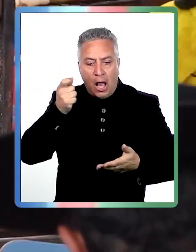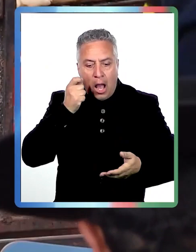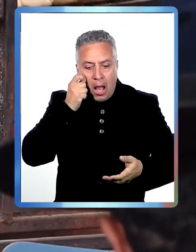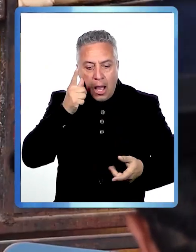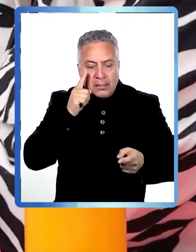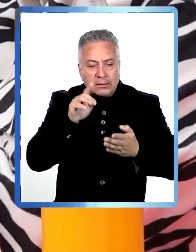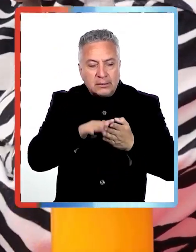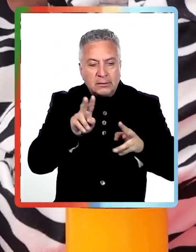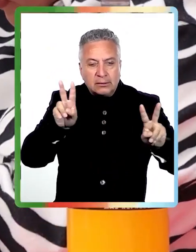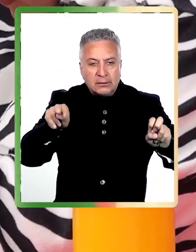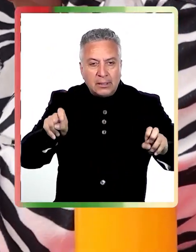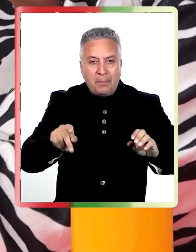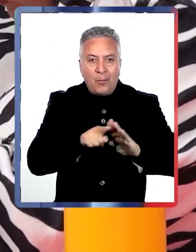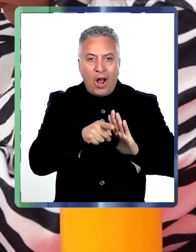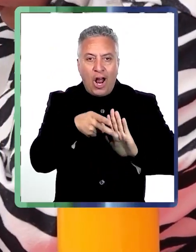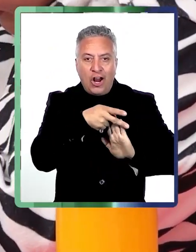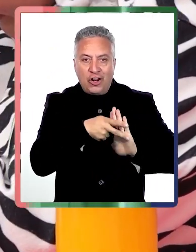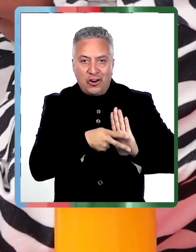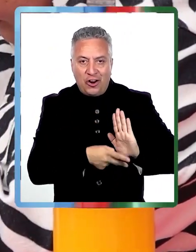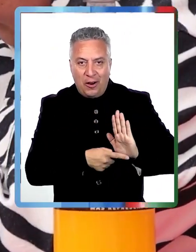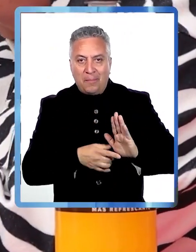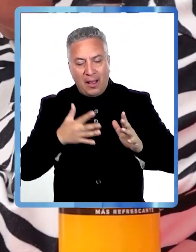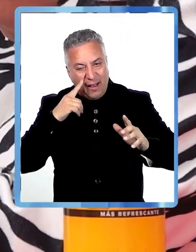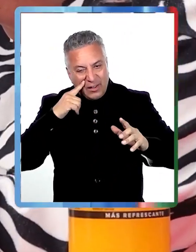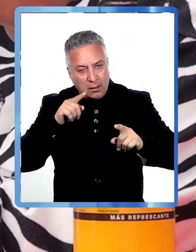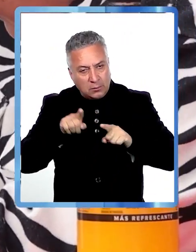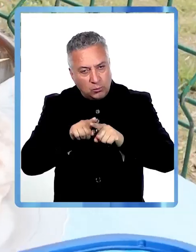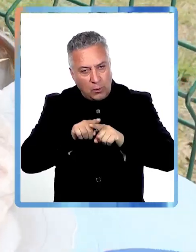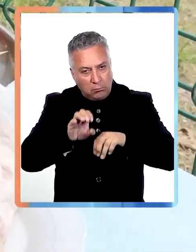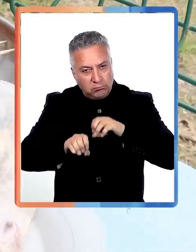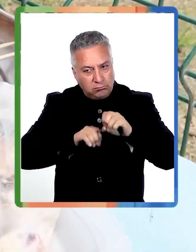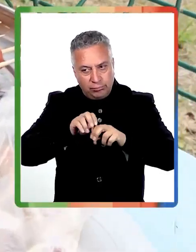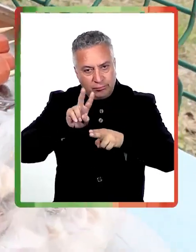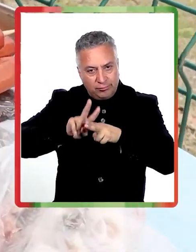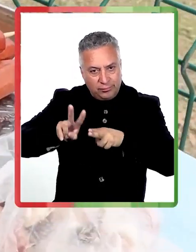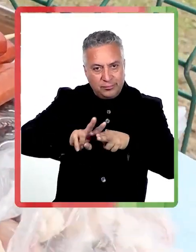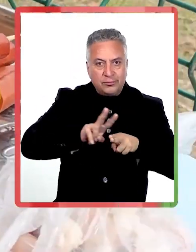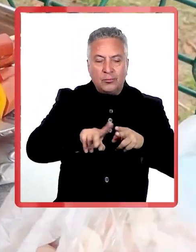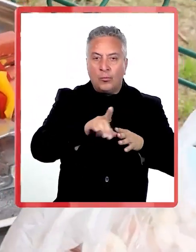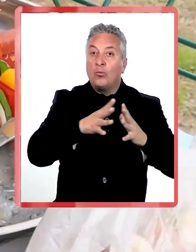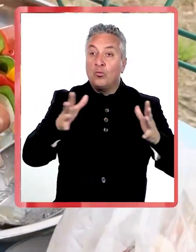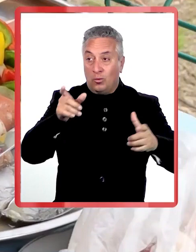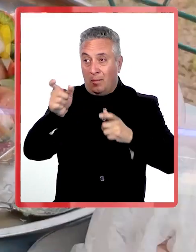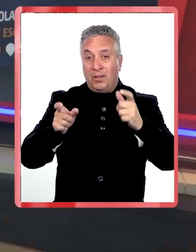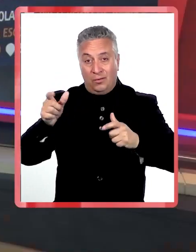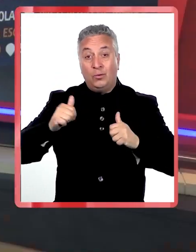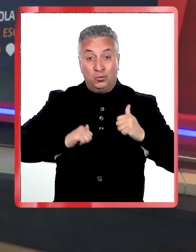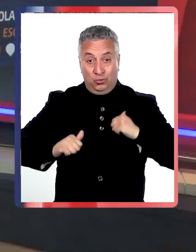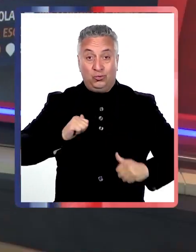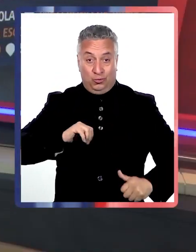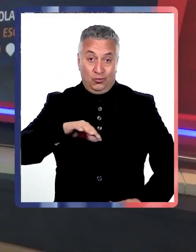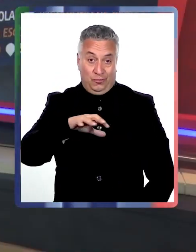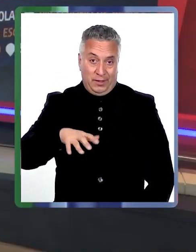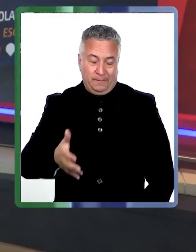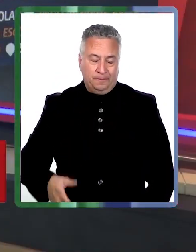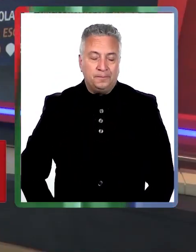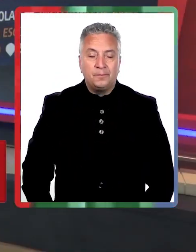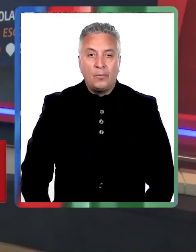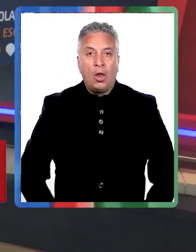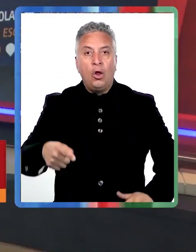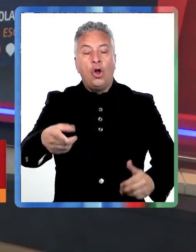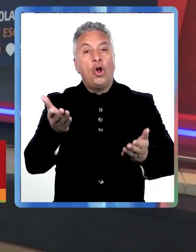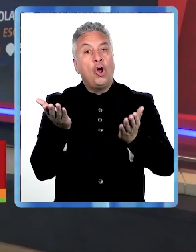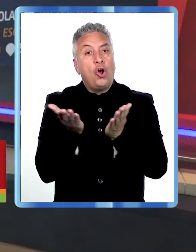bases que serían reestructuradas ante la situación que viven muchas familias en la comuna. El Colegio de Profesores